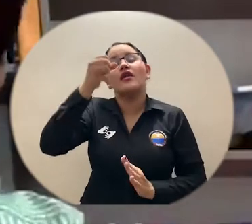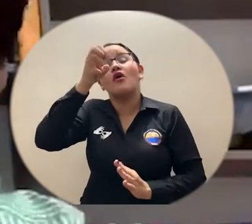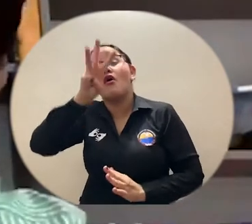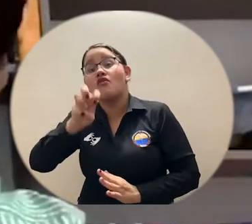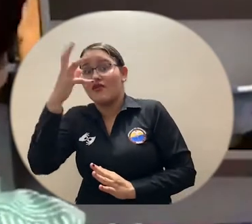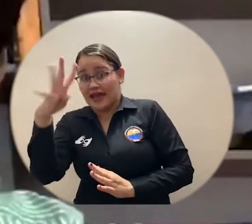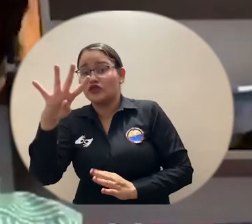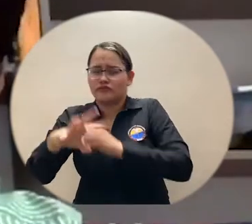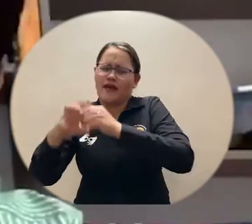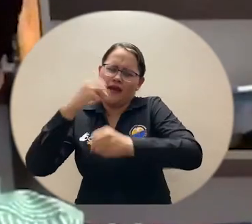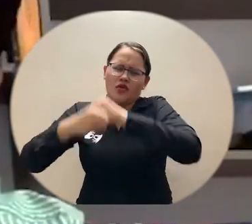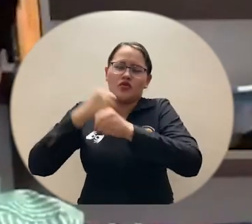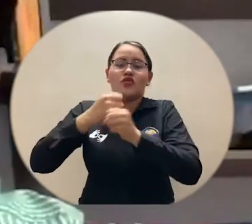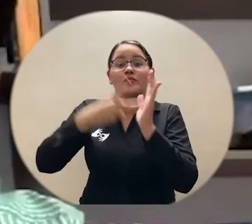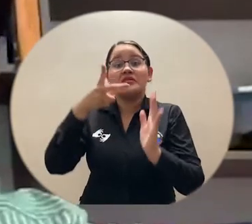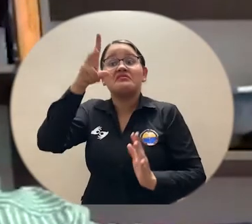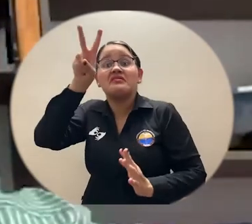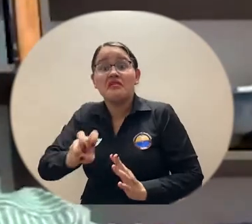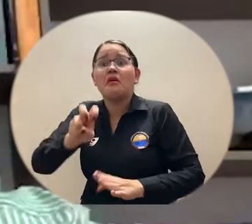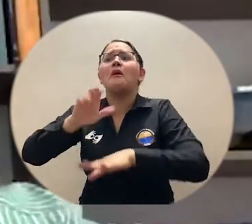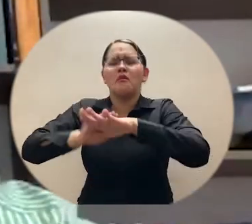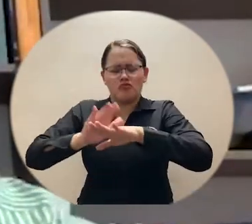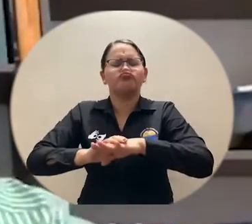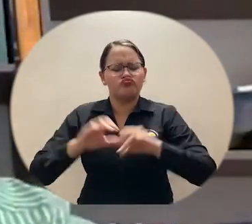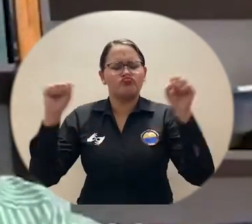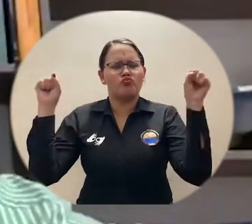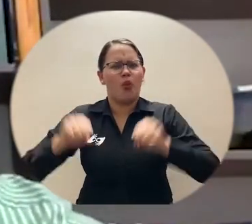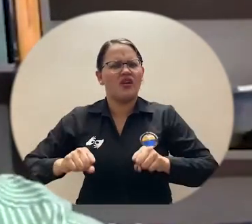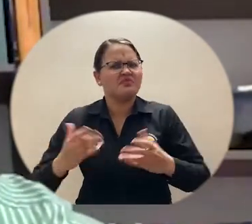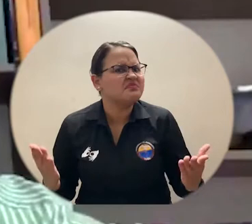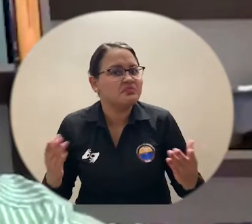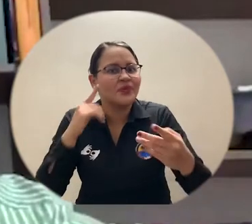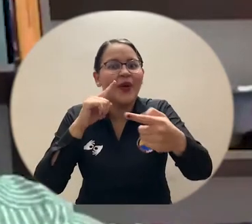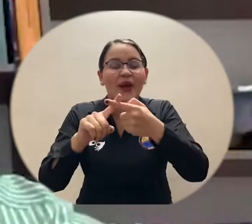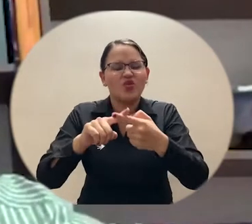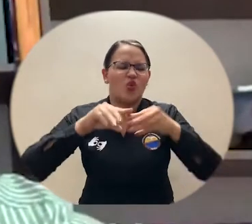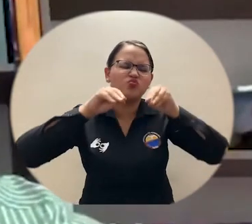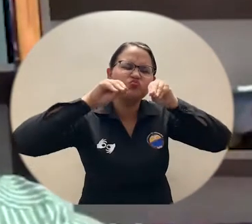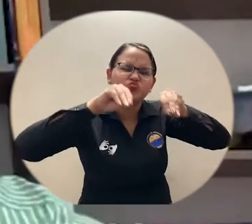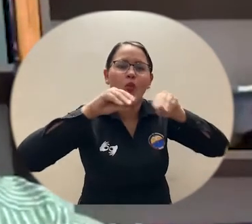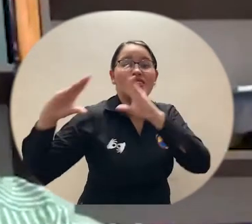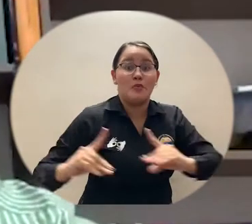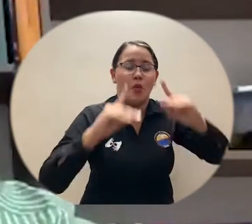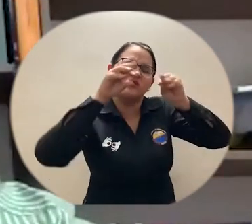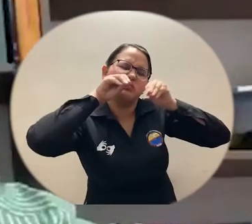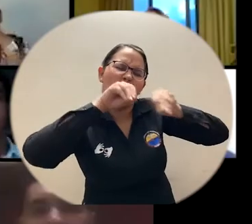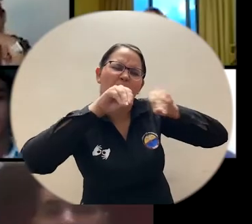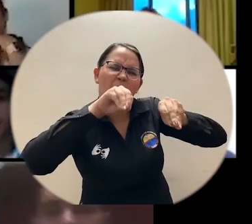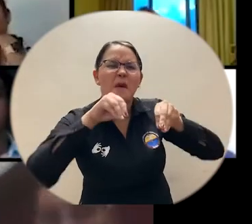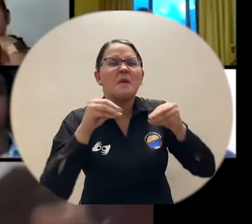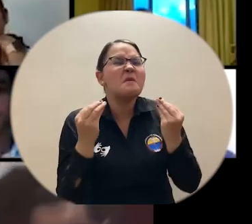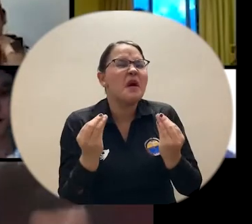resolución 0814 de 2017, nos diera el aval para poder formar a través de este tipo de diplomados